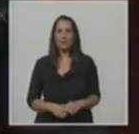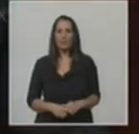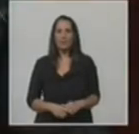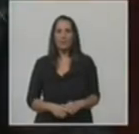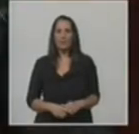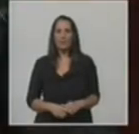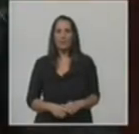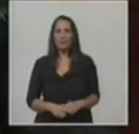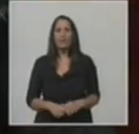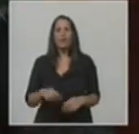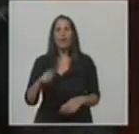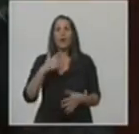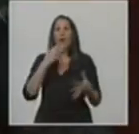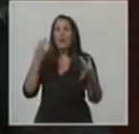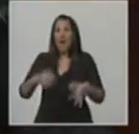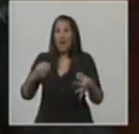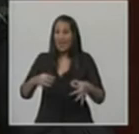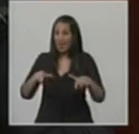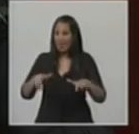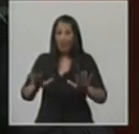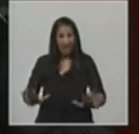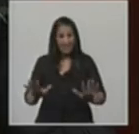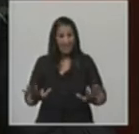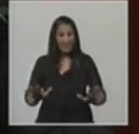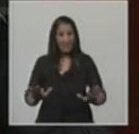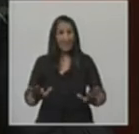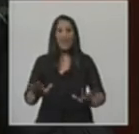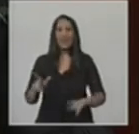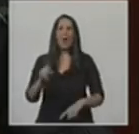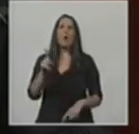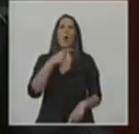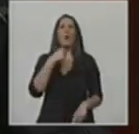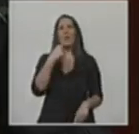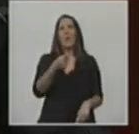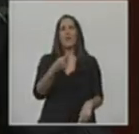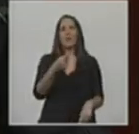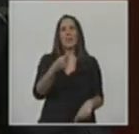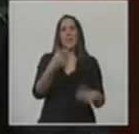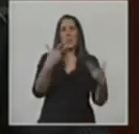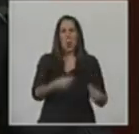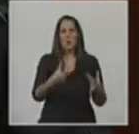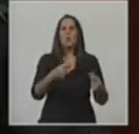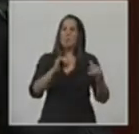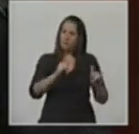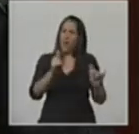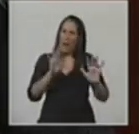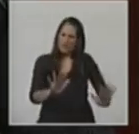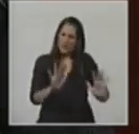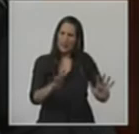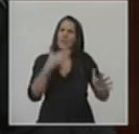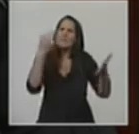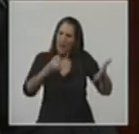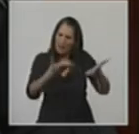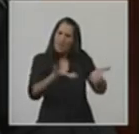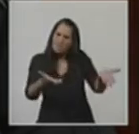Desde esta realidad en la que estamos, que no queremos negar, sino transformar, vamos a proponer una agenda de trabajo